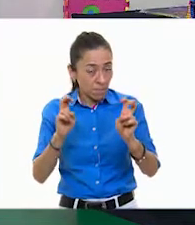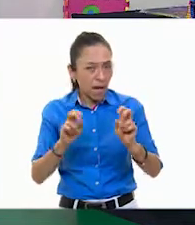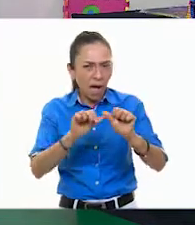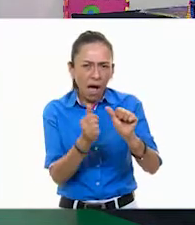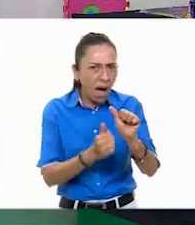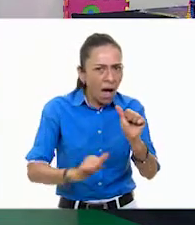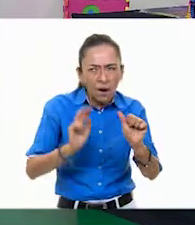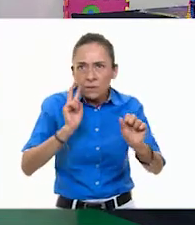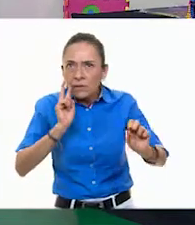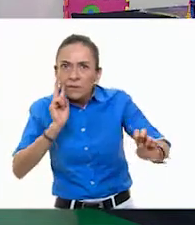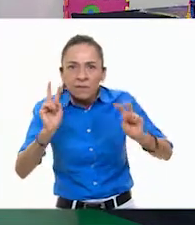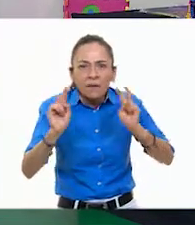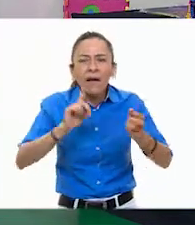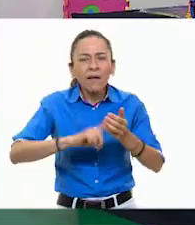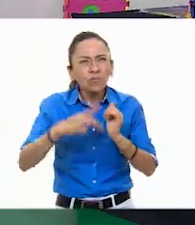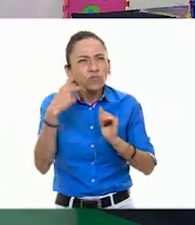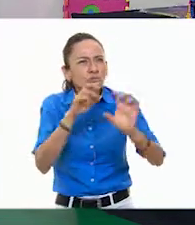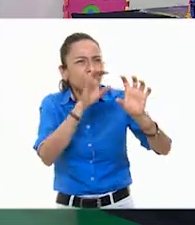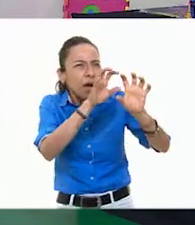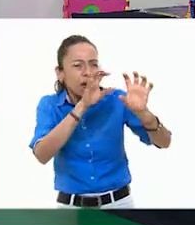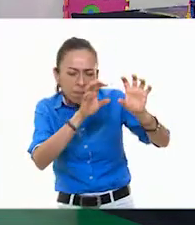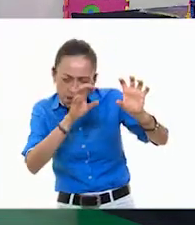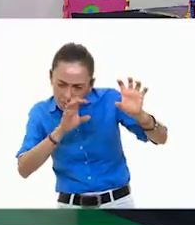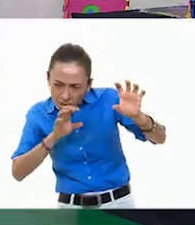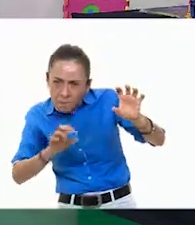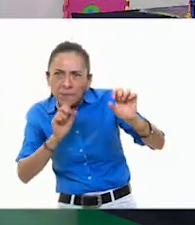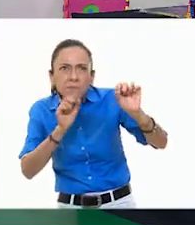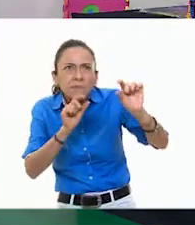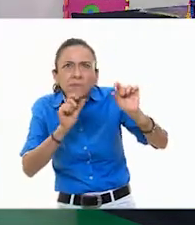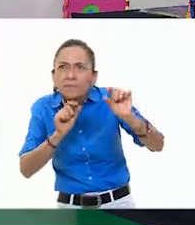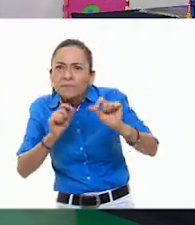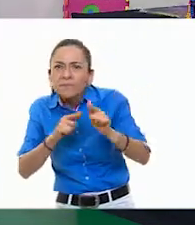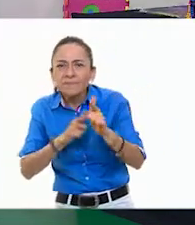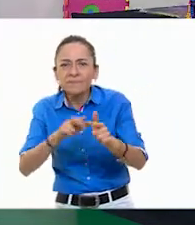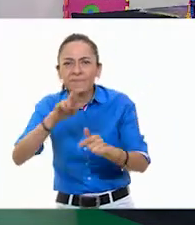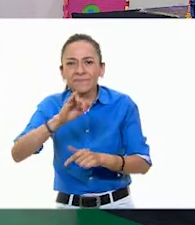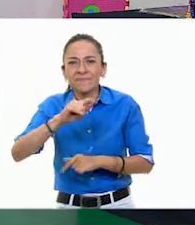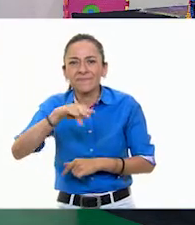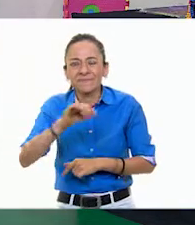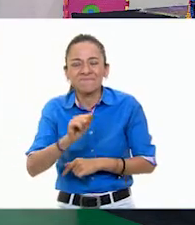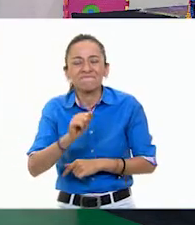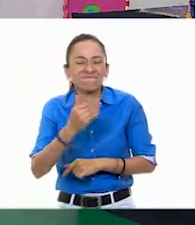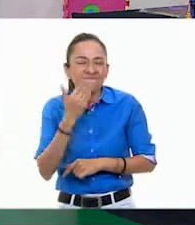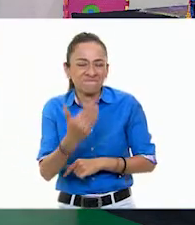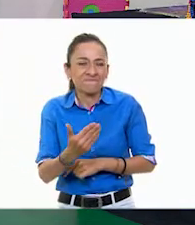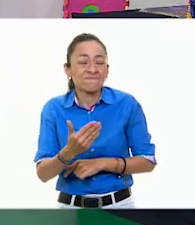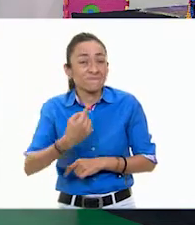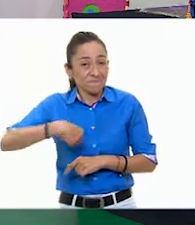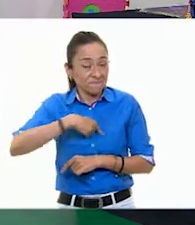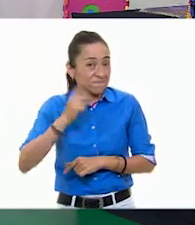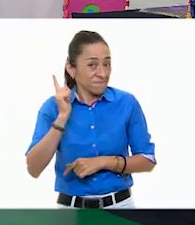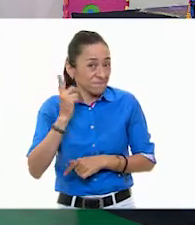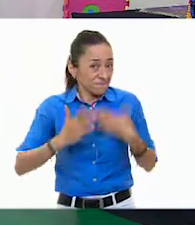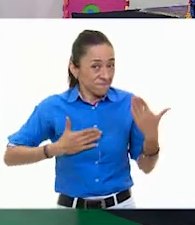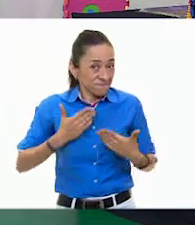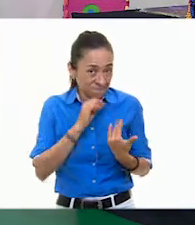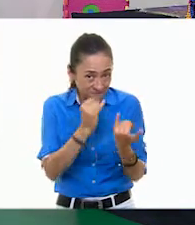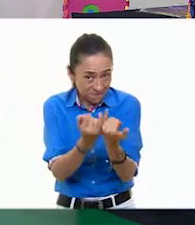las artes visuales. Espero que lo hayan disfrutado tanto como nosotros. Y no se vayan porque continuamos con